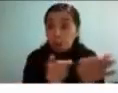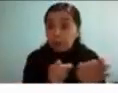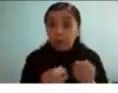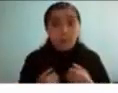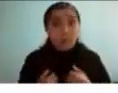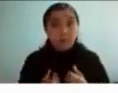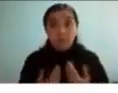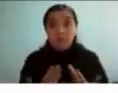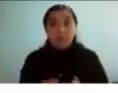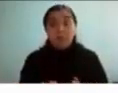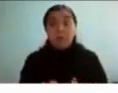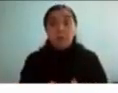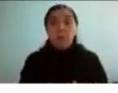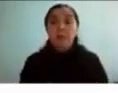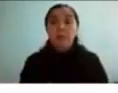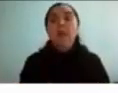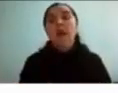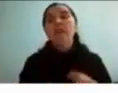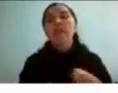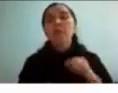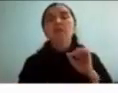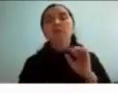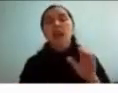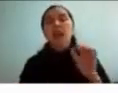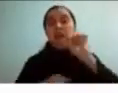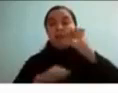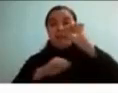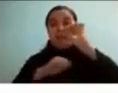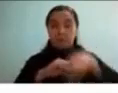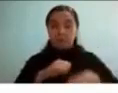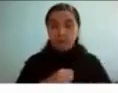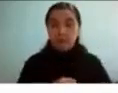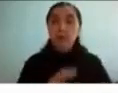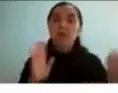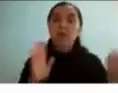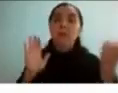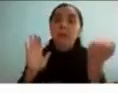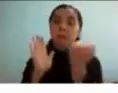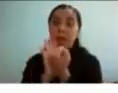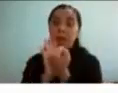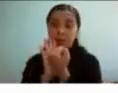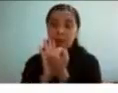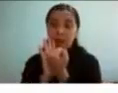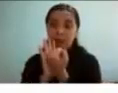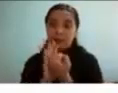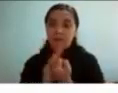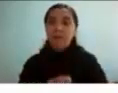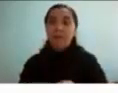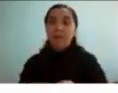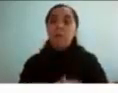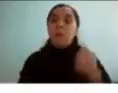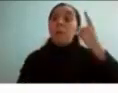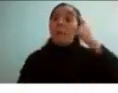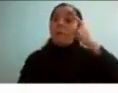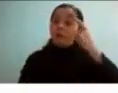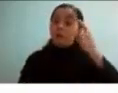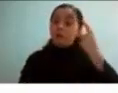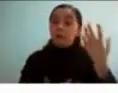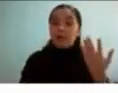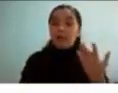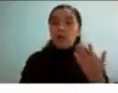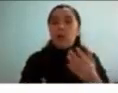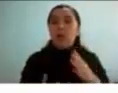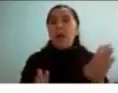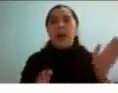fue como algo que uno empieza a asumir pero también es algo que te empieza a marcar y uno lo considera como algo más menor